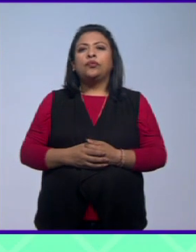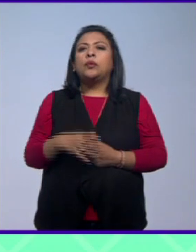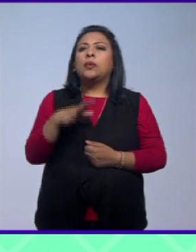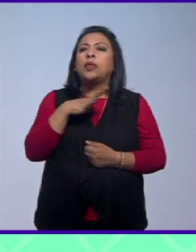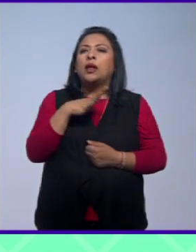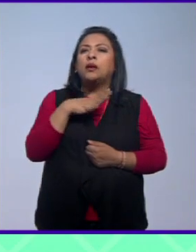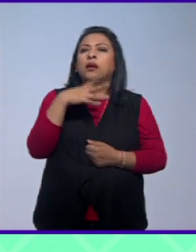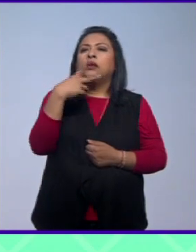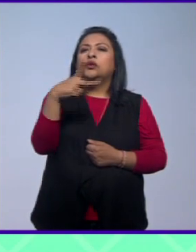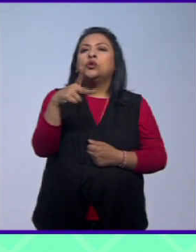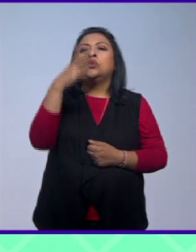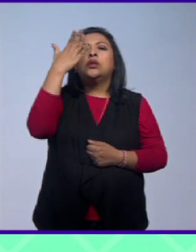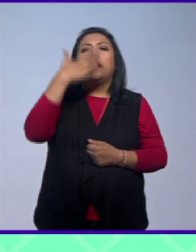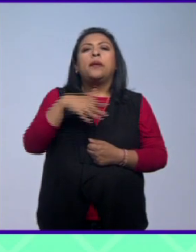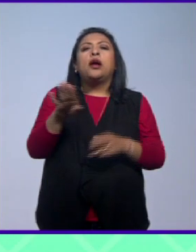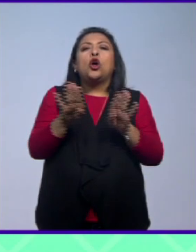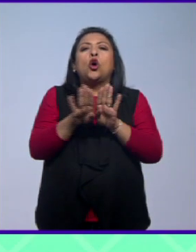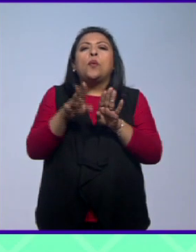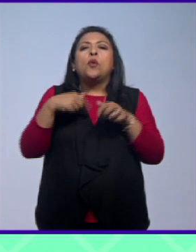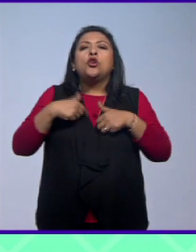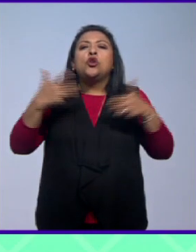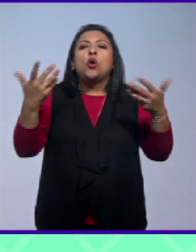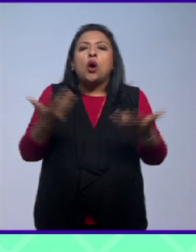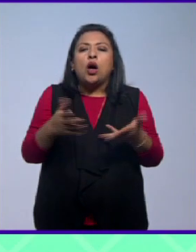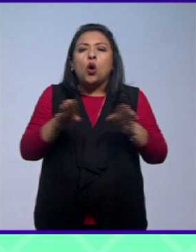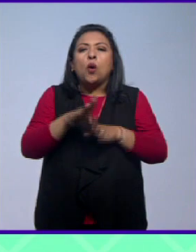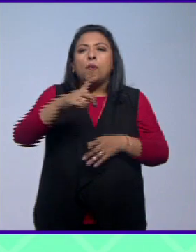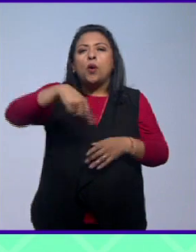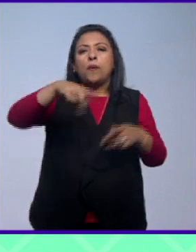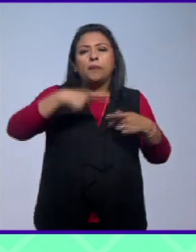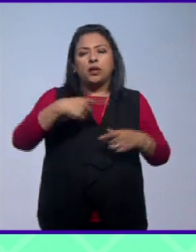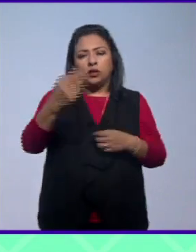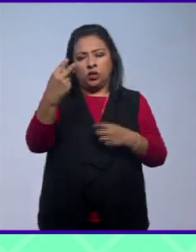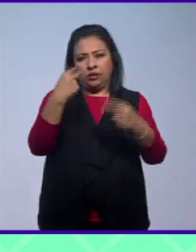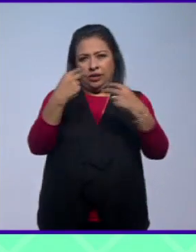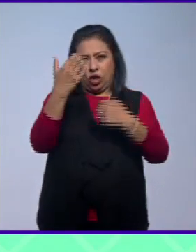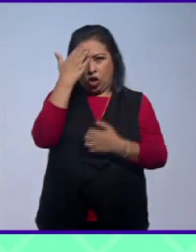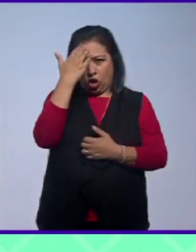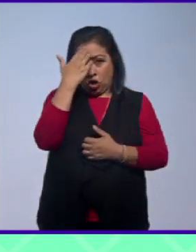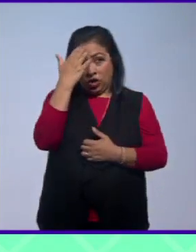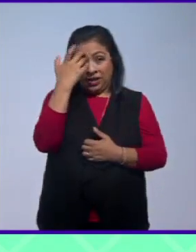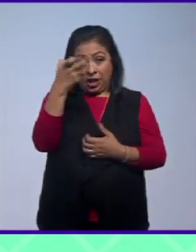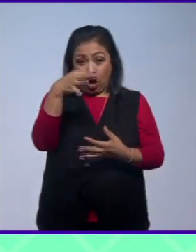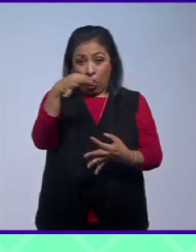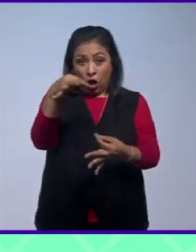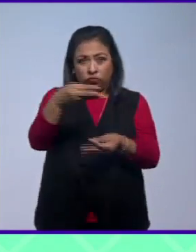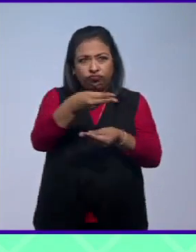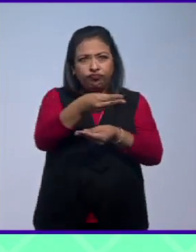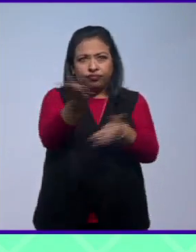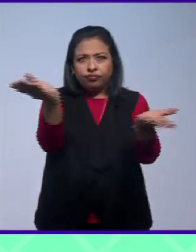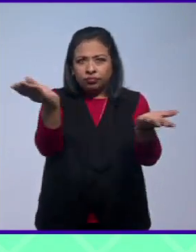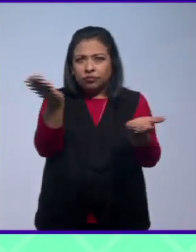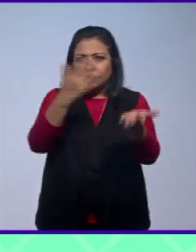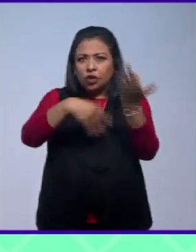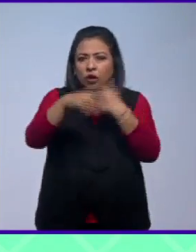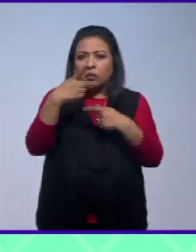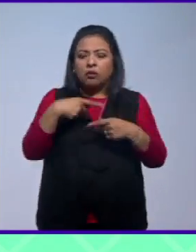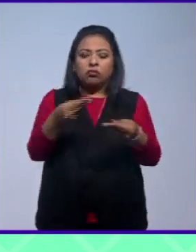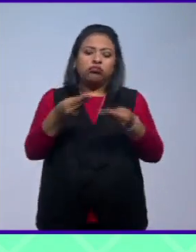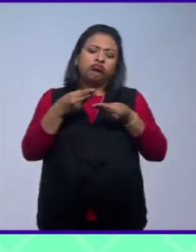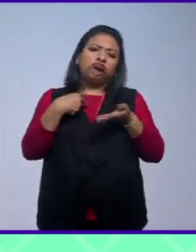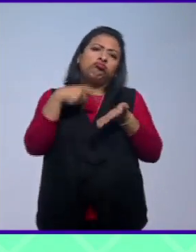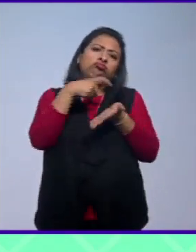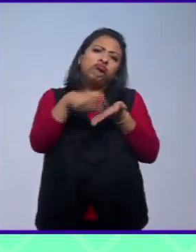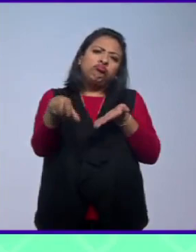su propio saber hacer y saber llegar a su público y entonces esas hojitas llegaban a todos entonces uno podía